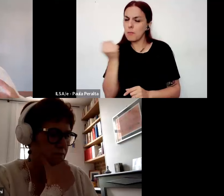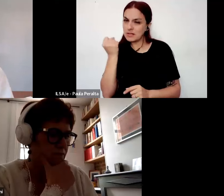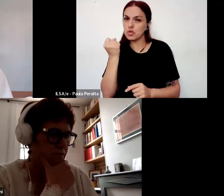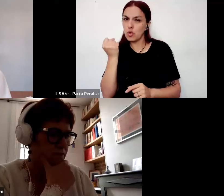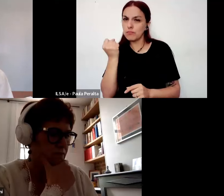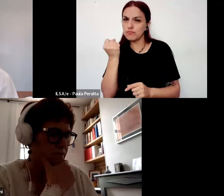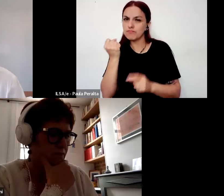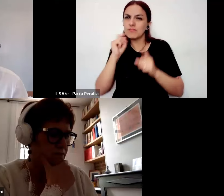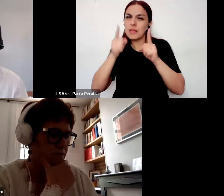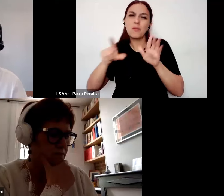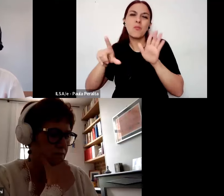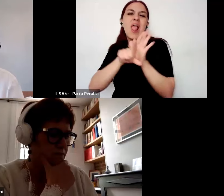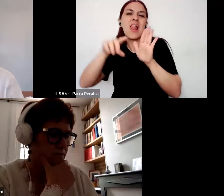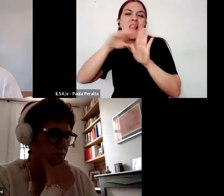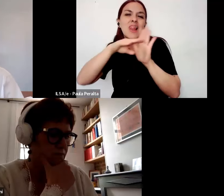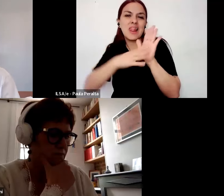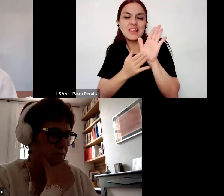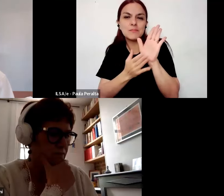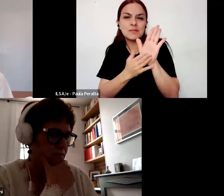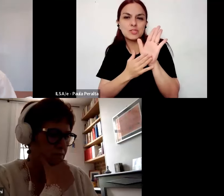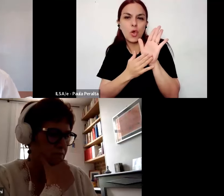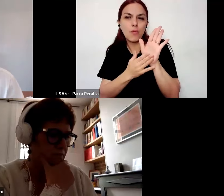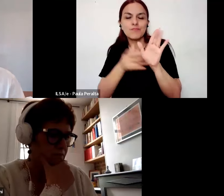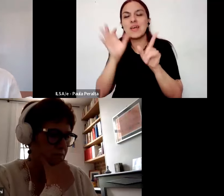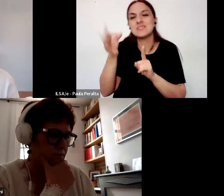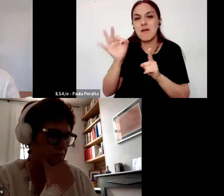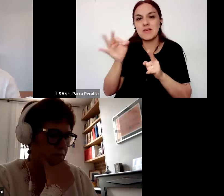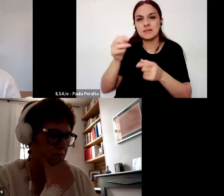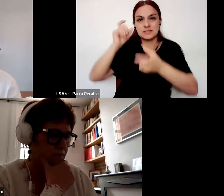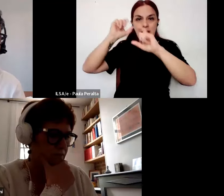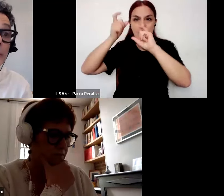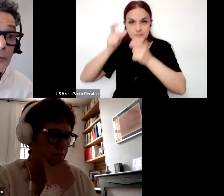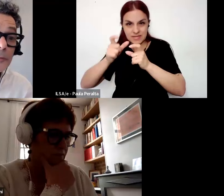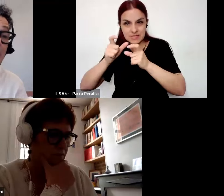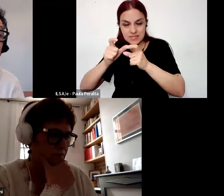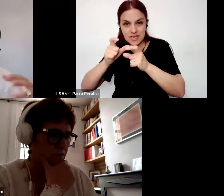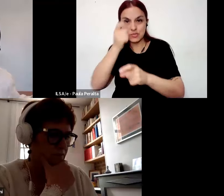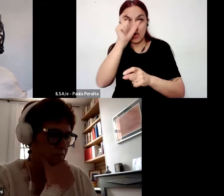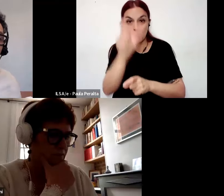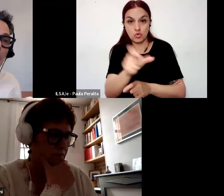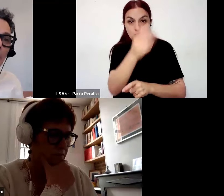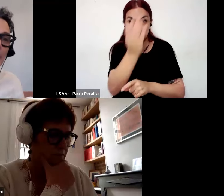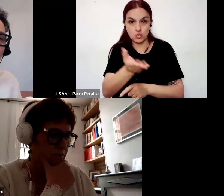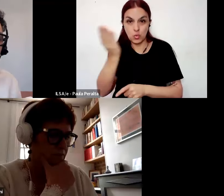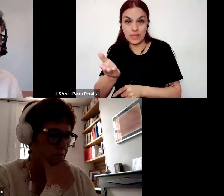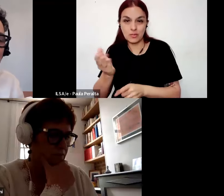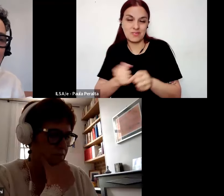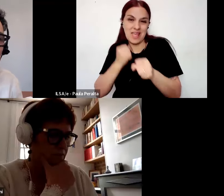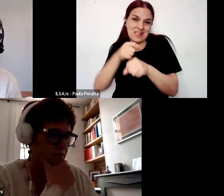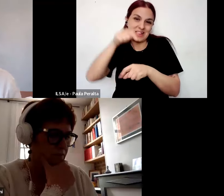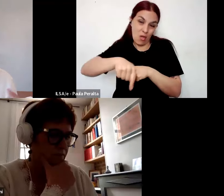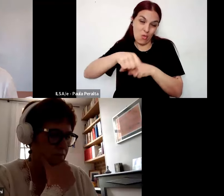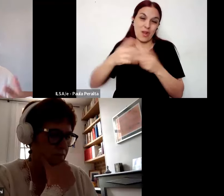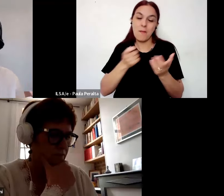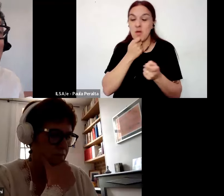también de legitimación de saberes experiencias y sujetos hasta ahora como diría Boventura de Sousa